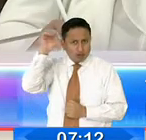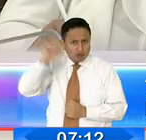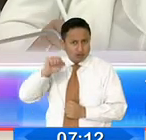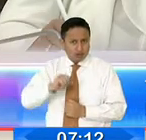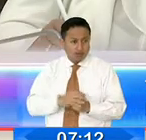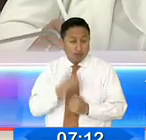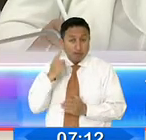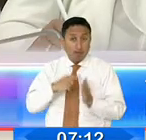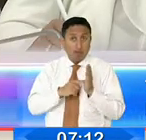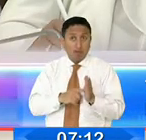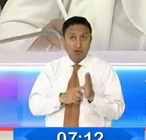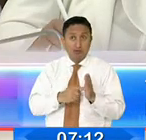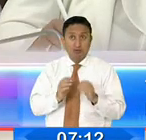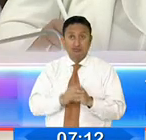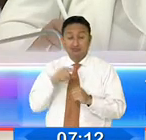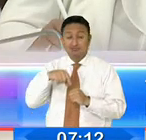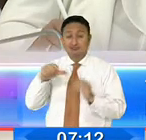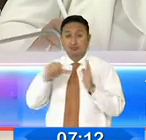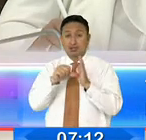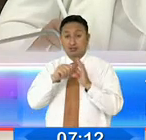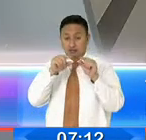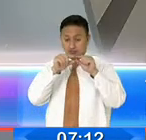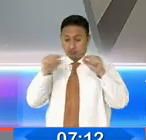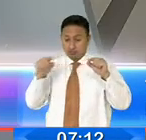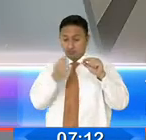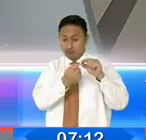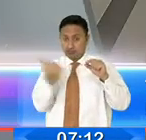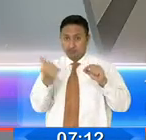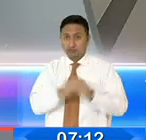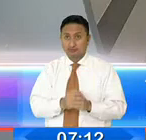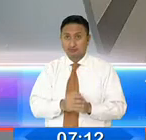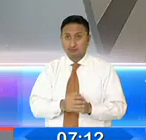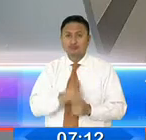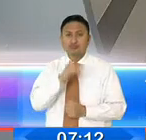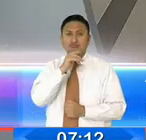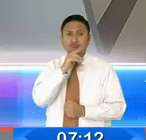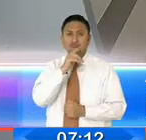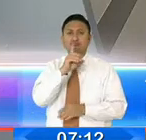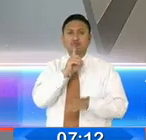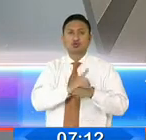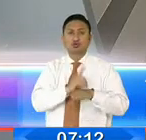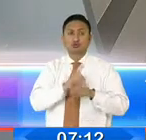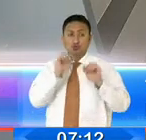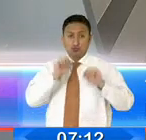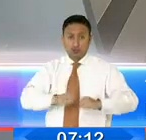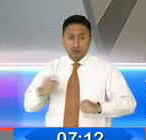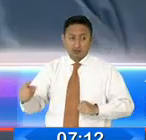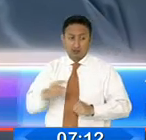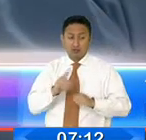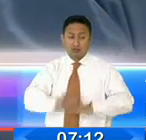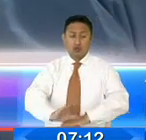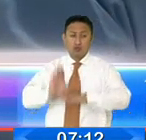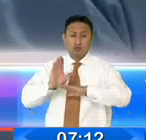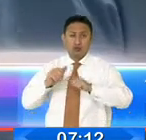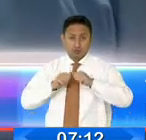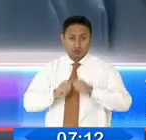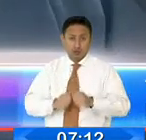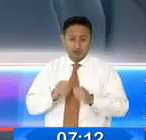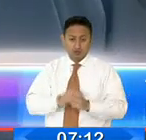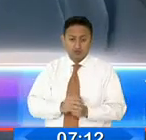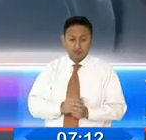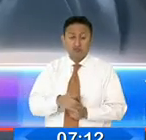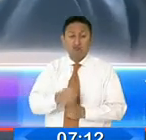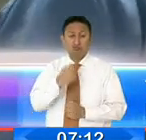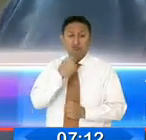eliminación de un inciso de este articulado que especifica qué trabajadores de la salud podrían ser aptos para el nombramiento permanente y que, dicen,